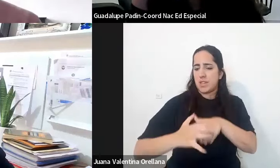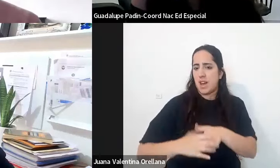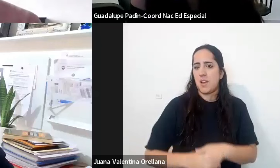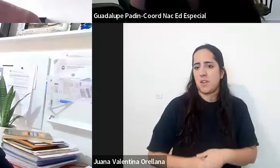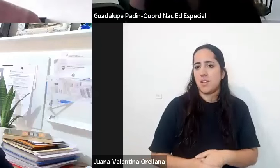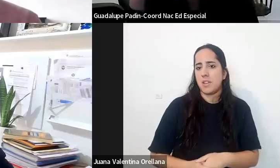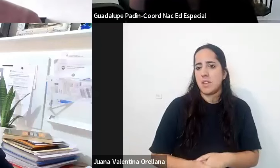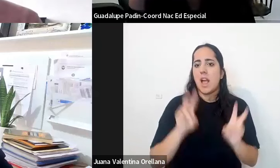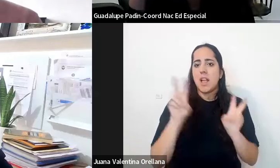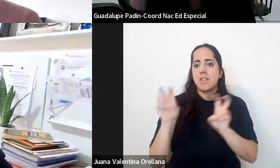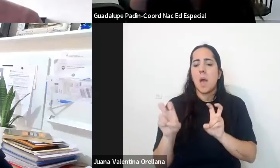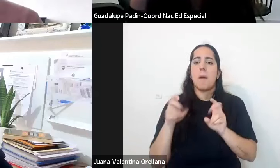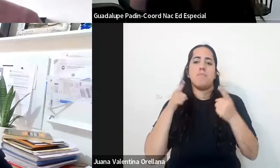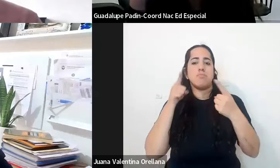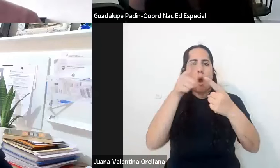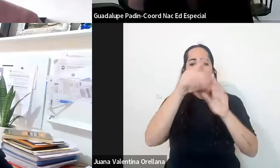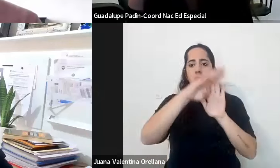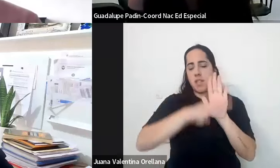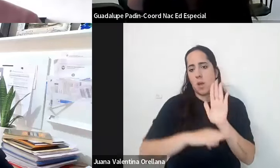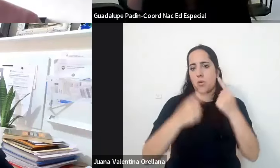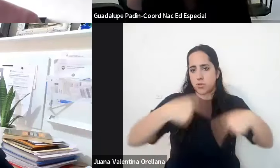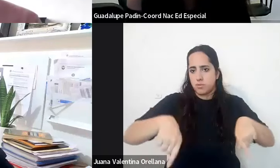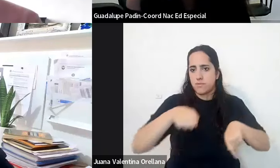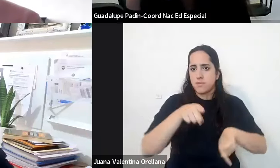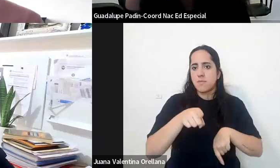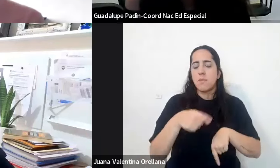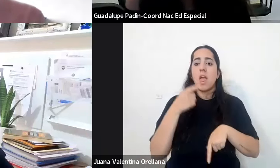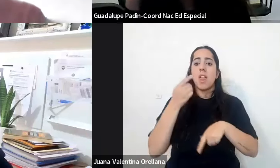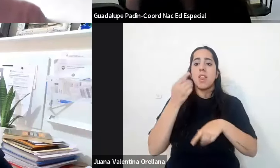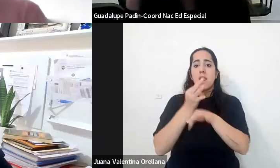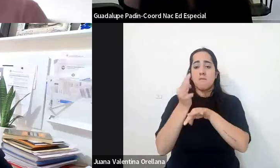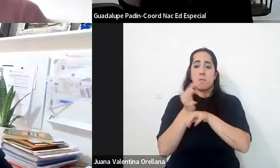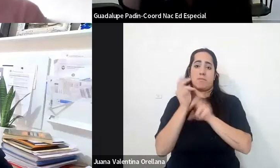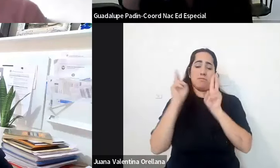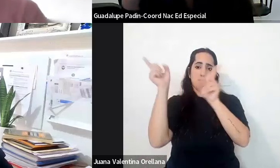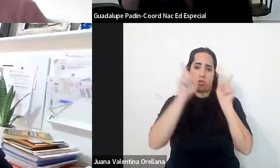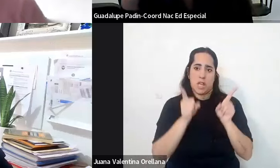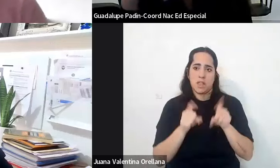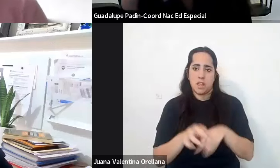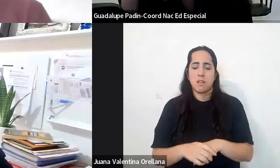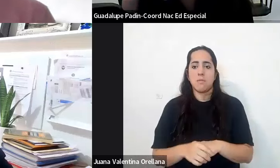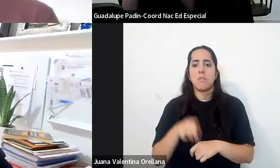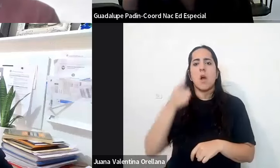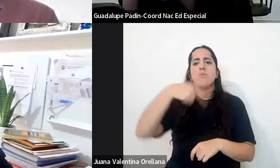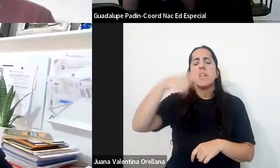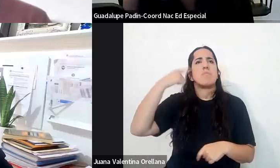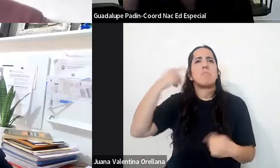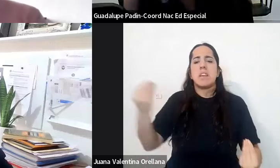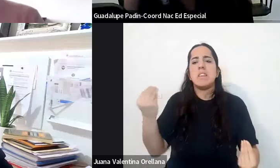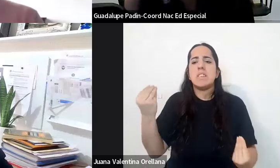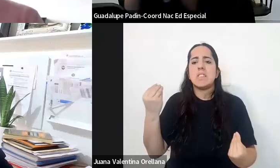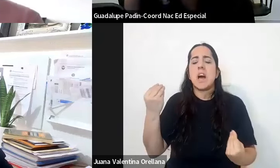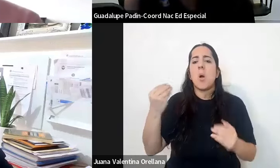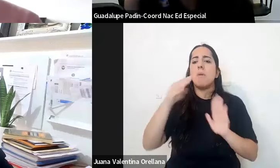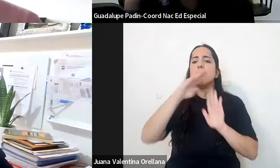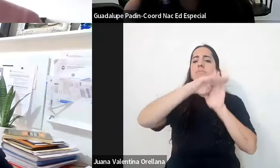respecto a los desafíos futuros que creen que tiene la formación docente cuáles piensan que son los puntos globales sobre